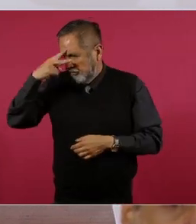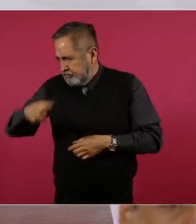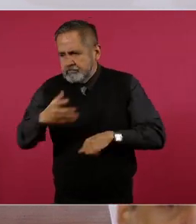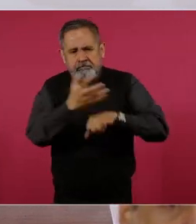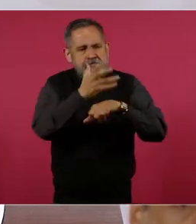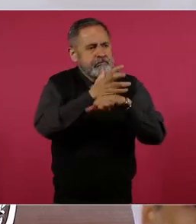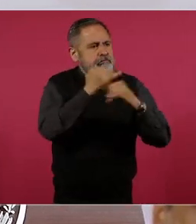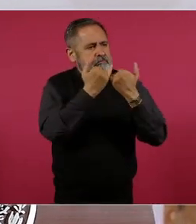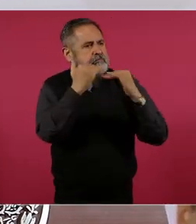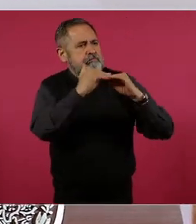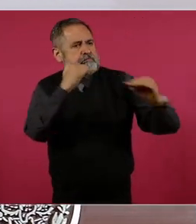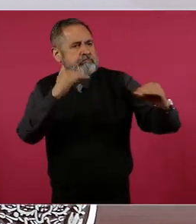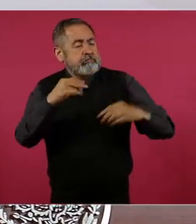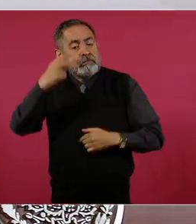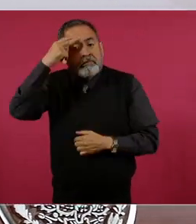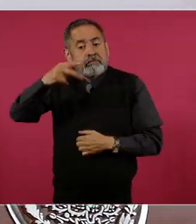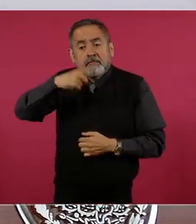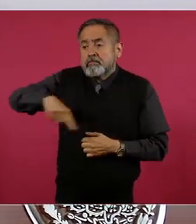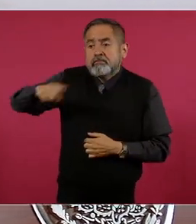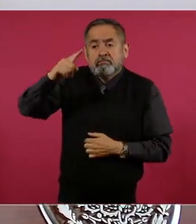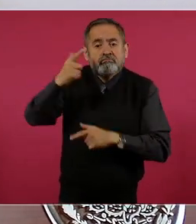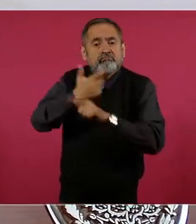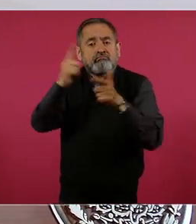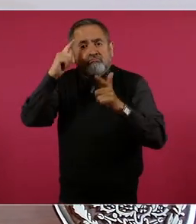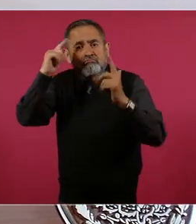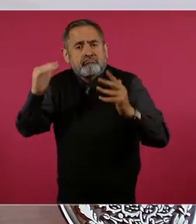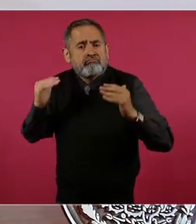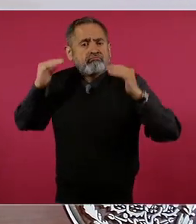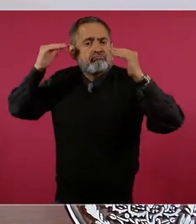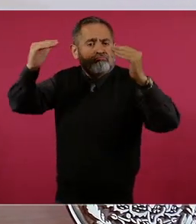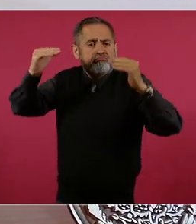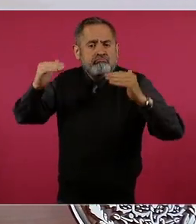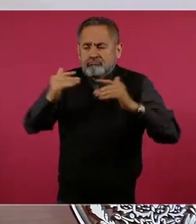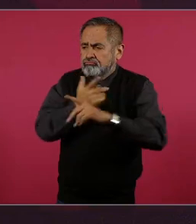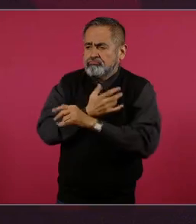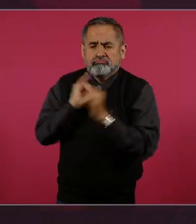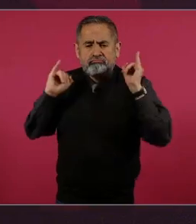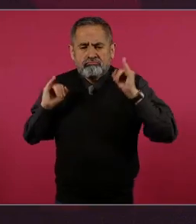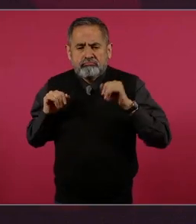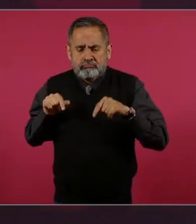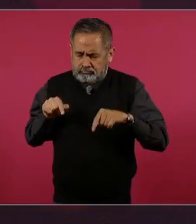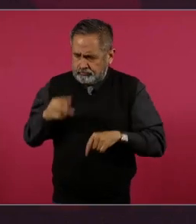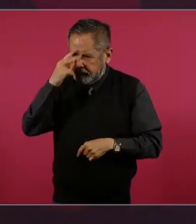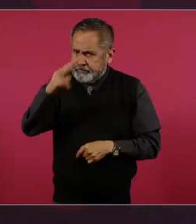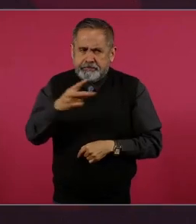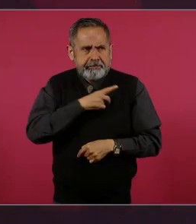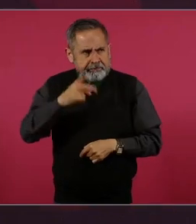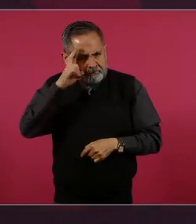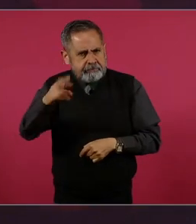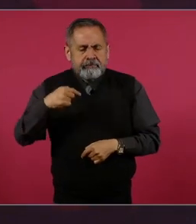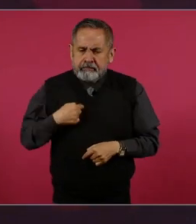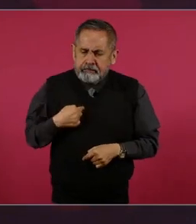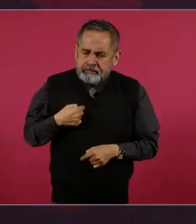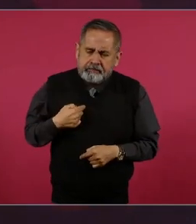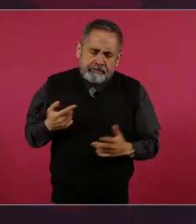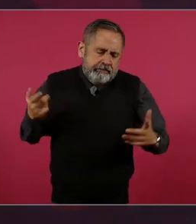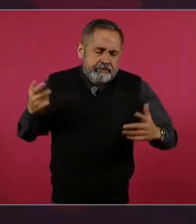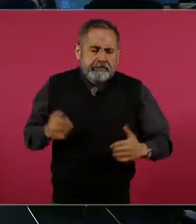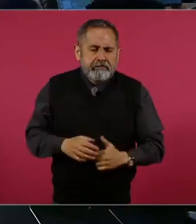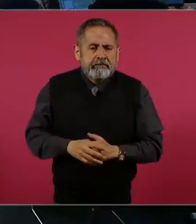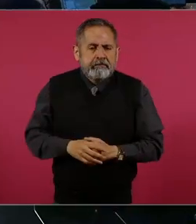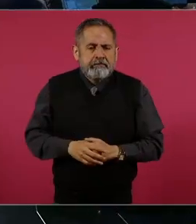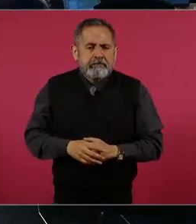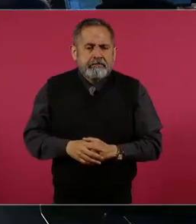México es un país libre, soberano, independiente. Y nosotros